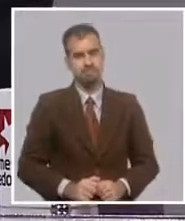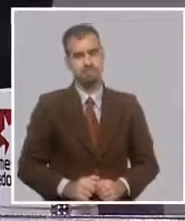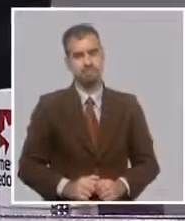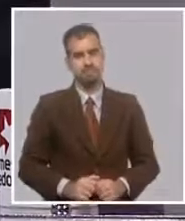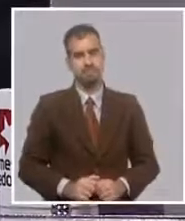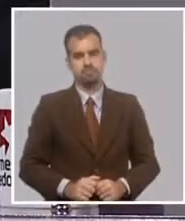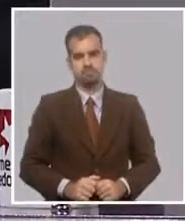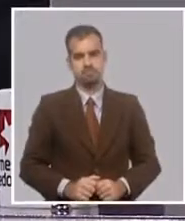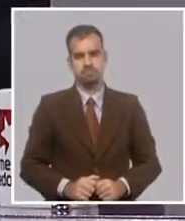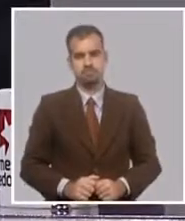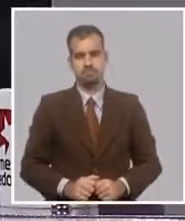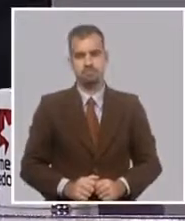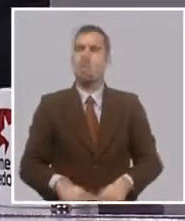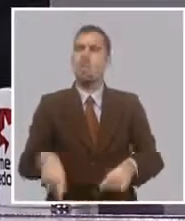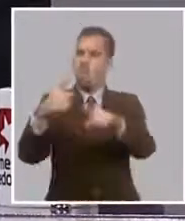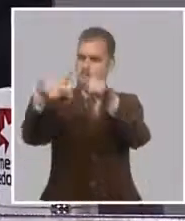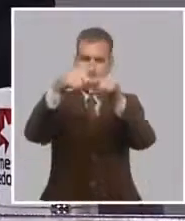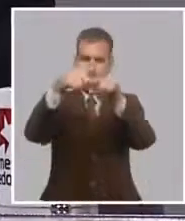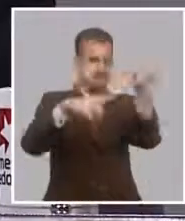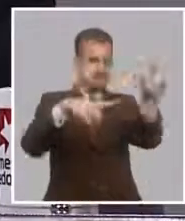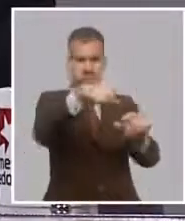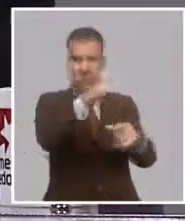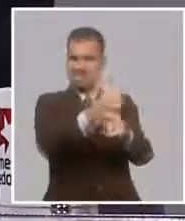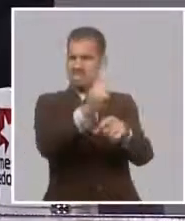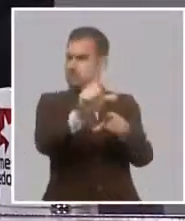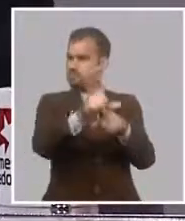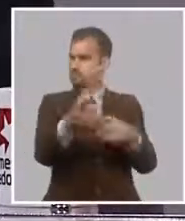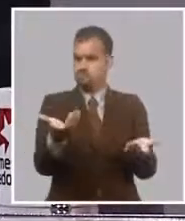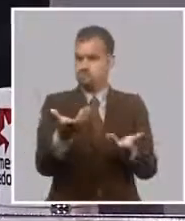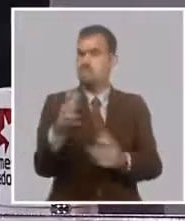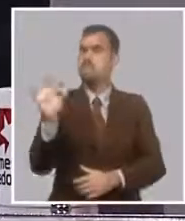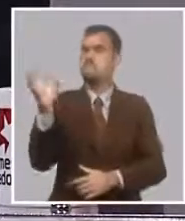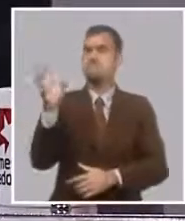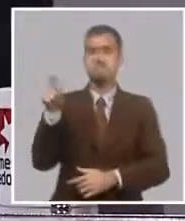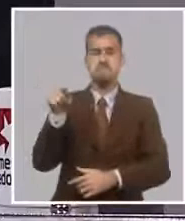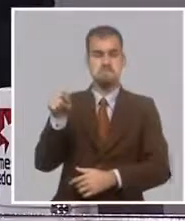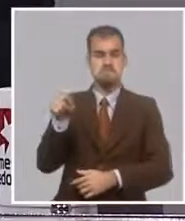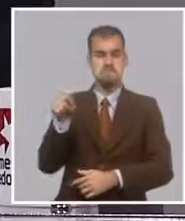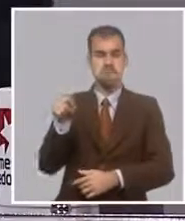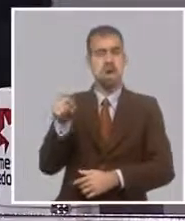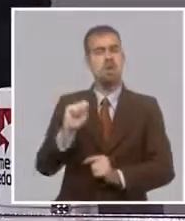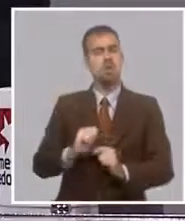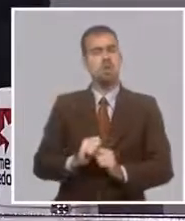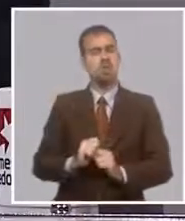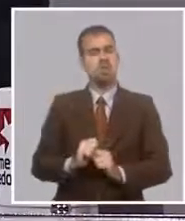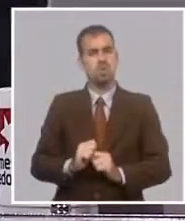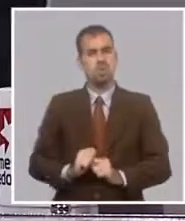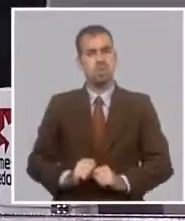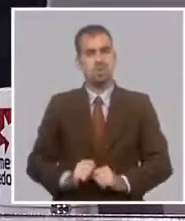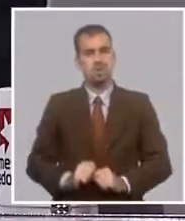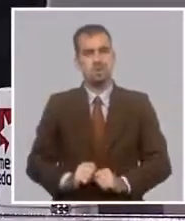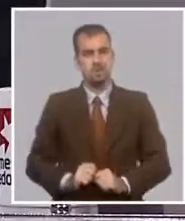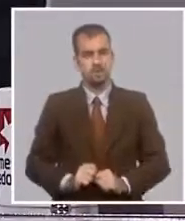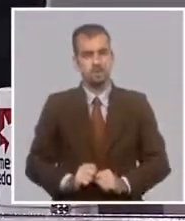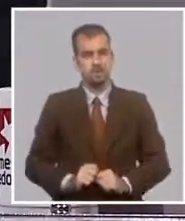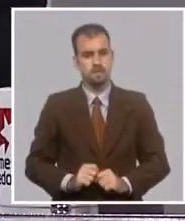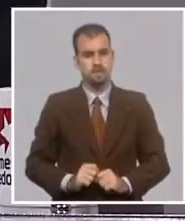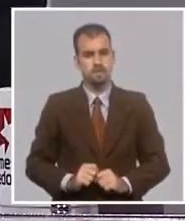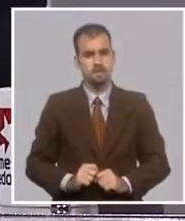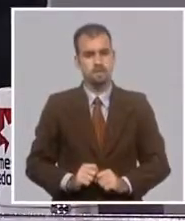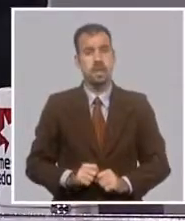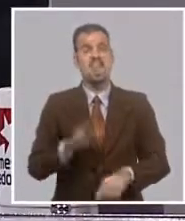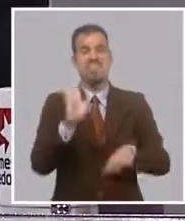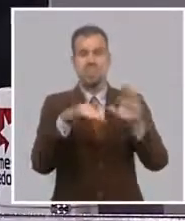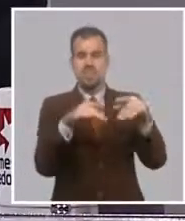resto de los usufructuarios, el banco va a poder, en base al financiamiento del